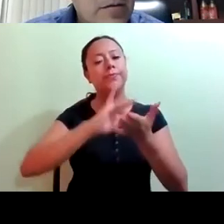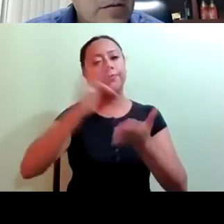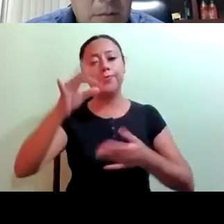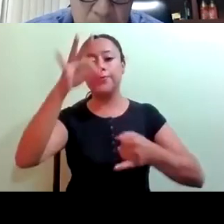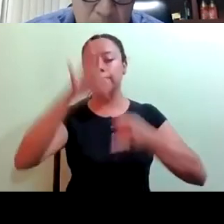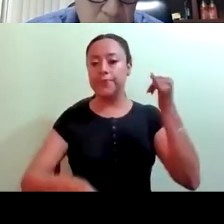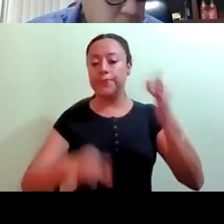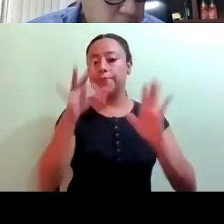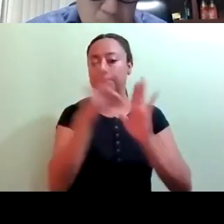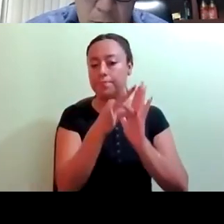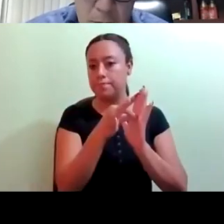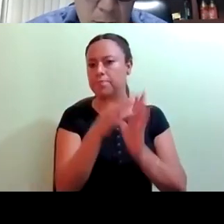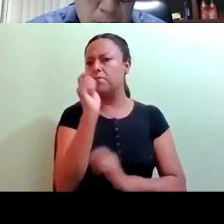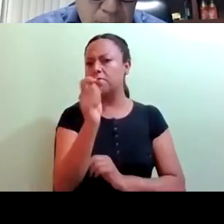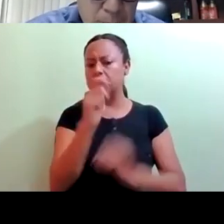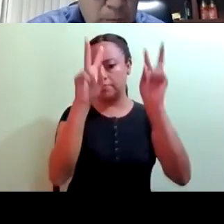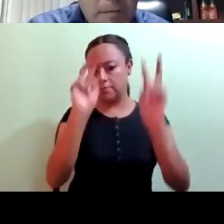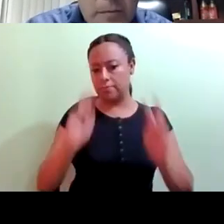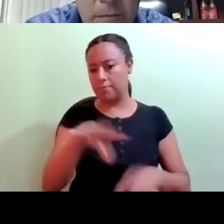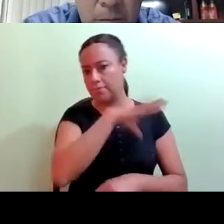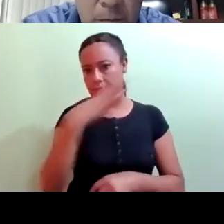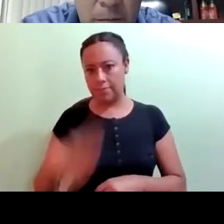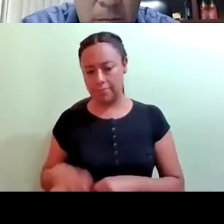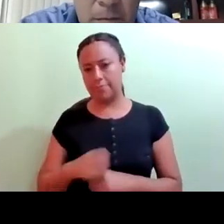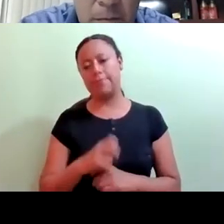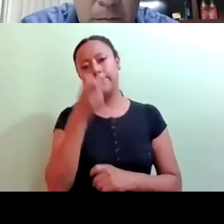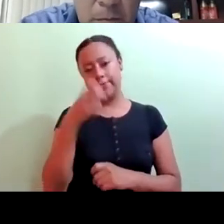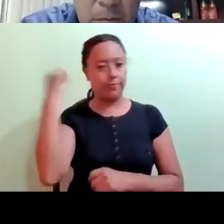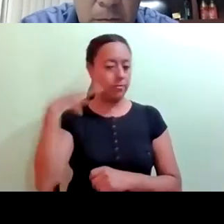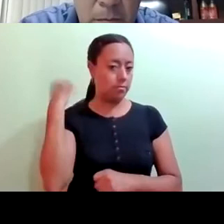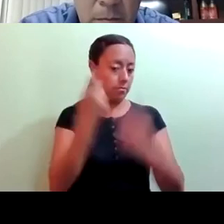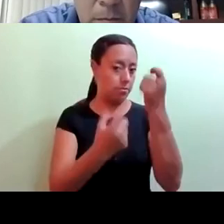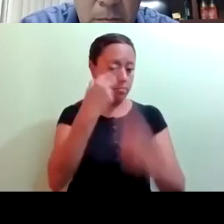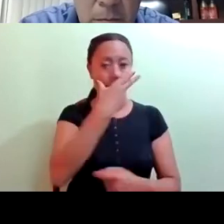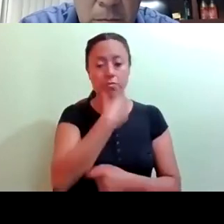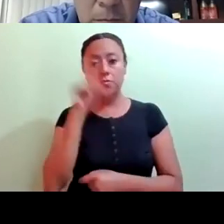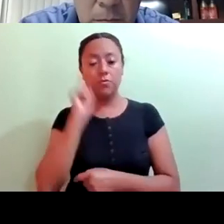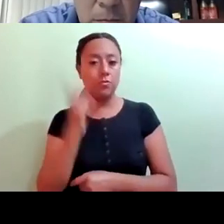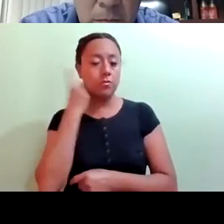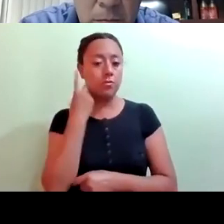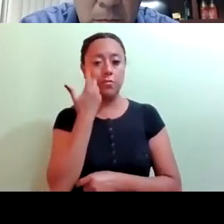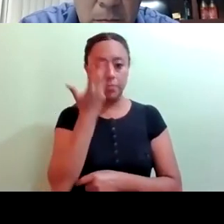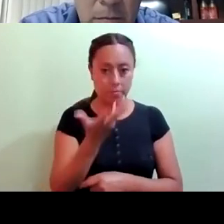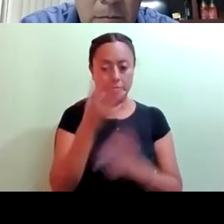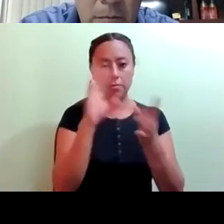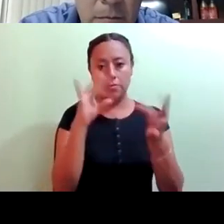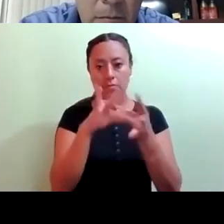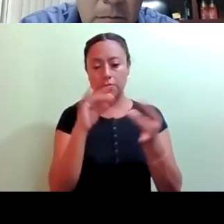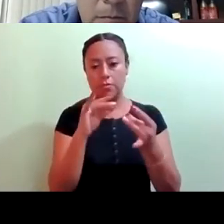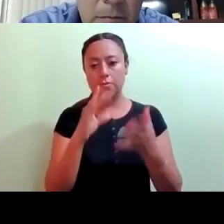punto del orden del día es relativo a los asuntos generales de esta conferencia. ¿Alguna, diputado o diputado, desea hacer uso de la palabra?